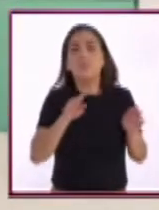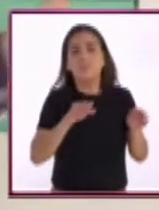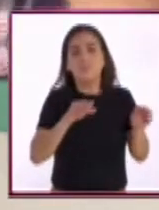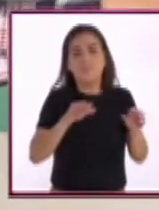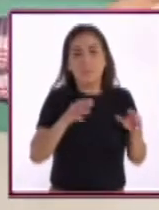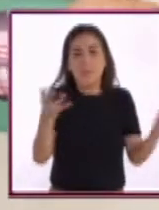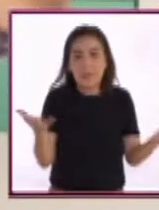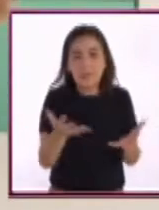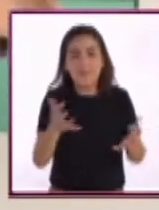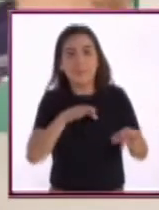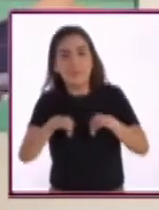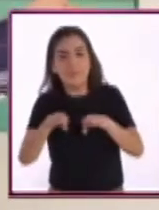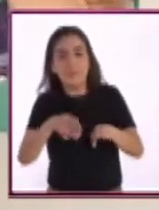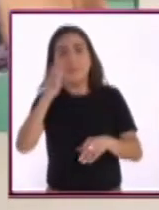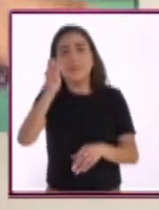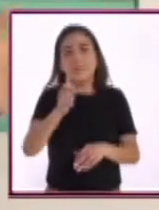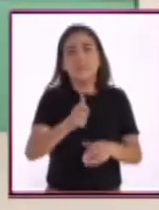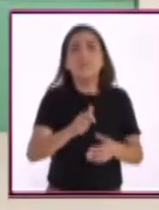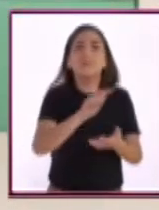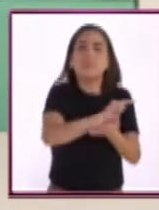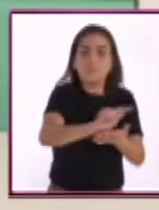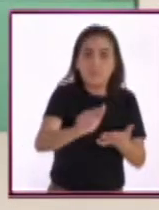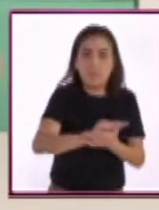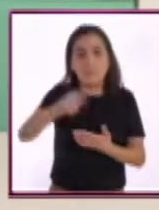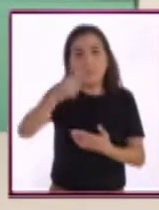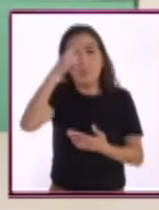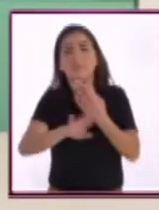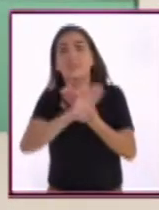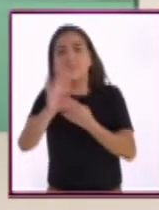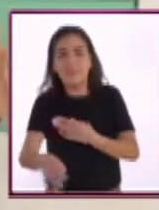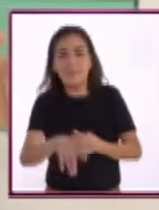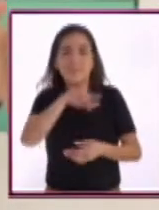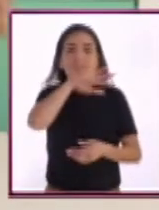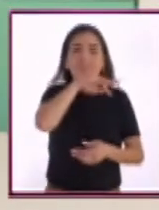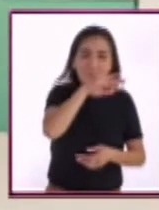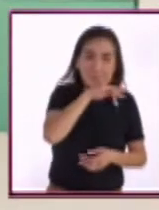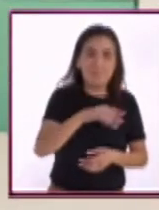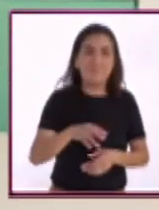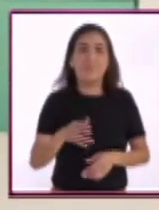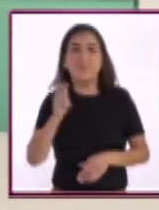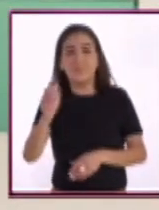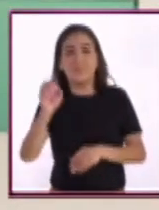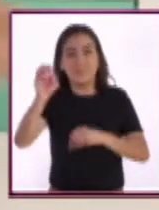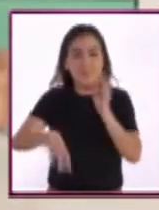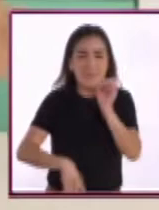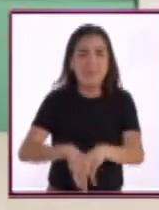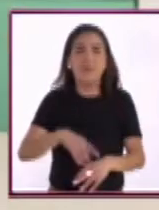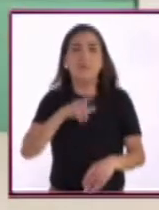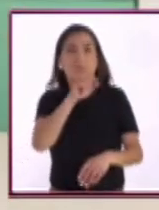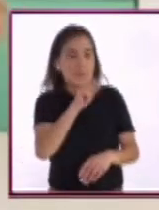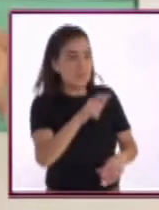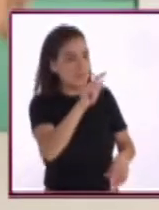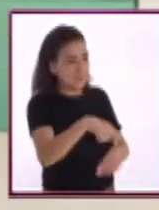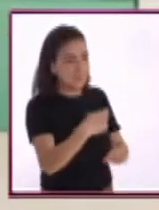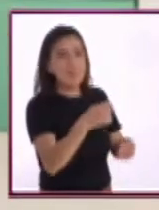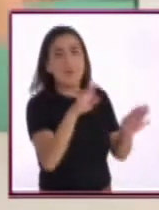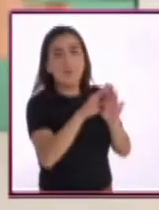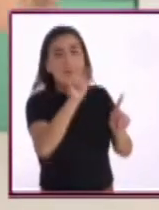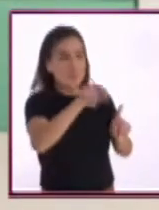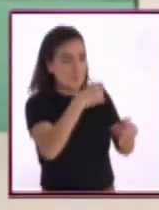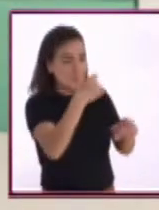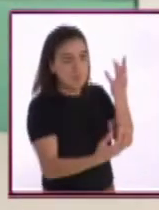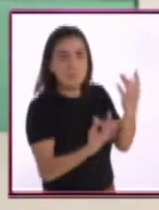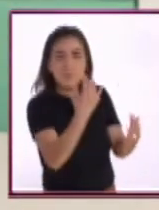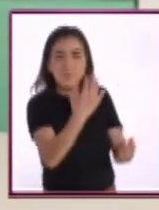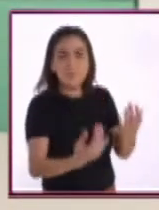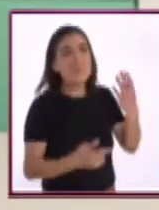pero también es un movimiento de gestión de residuos, de evitar que haya rellenos sanitarios, no haya incineradores,